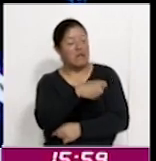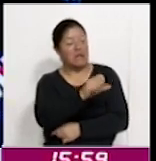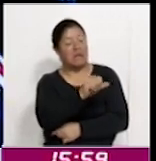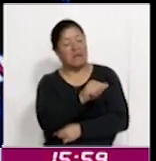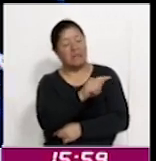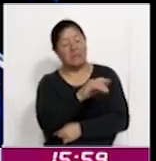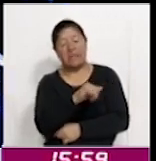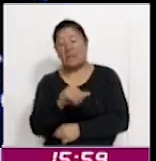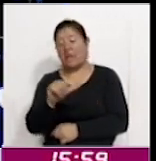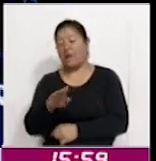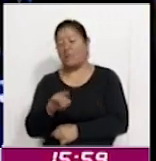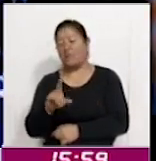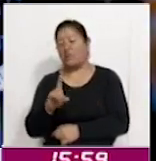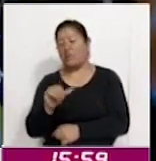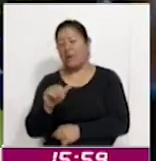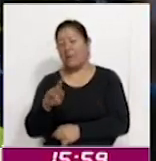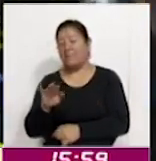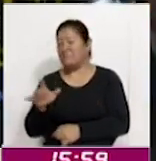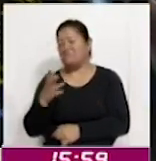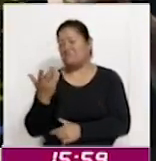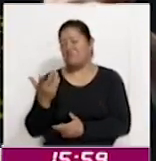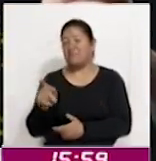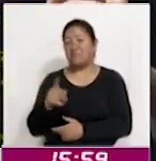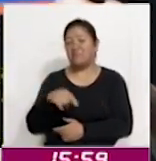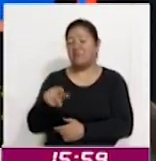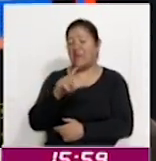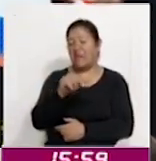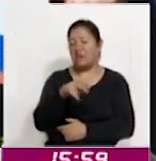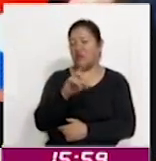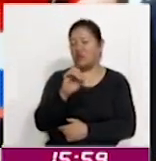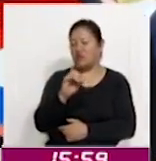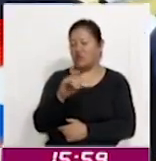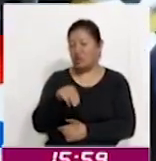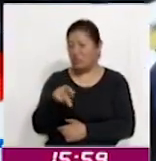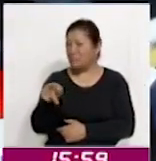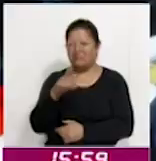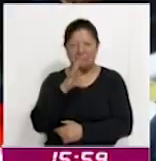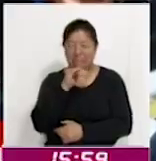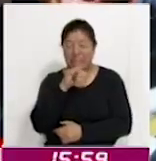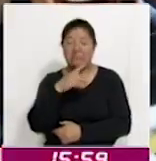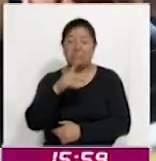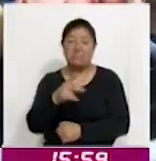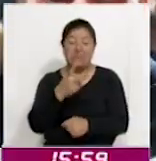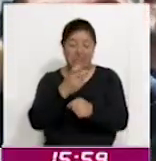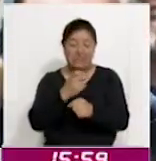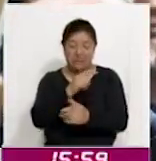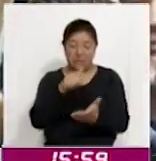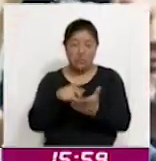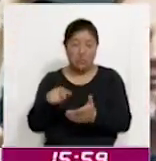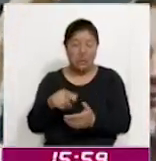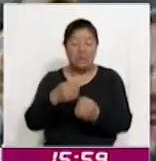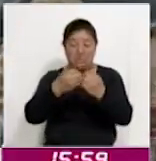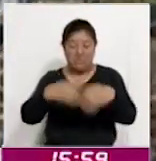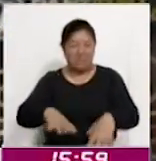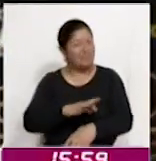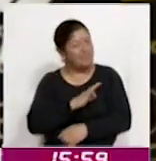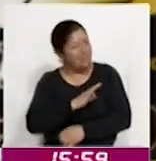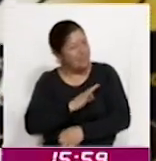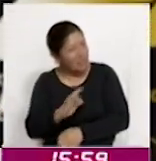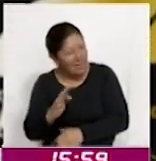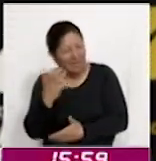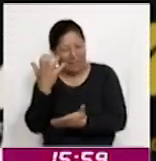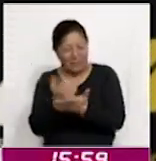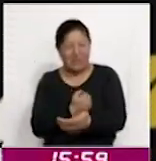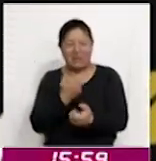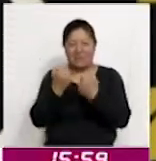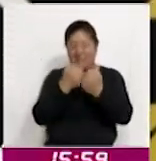grandes emociones. Landon Norris ya no tiene oportunidad de ganar el título, pero puede perder el segundo lugar del campeonato de pilotos todavía, mientras que en el